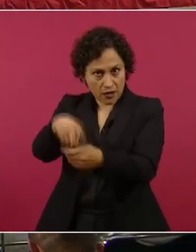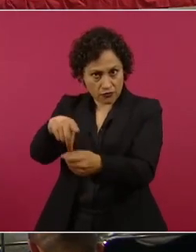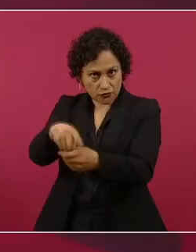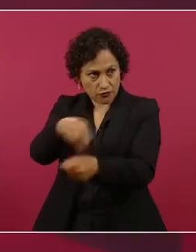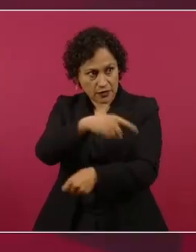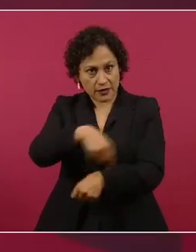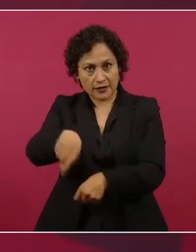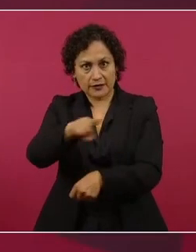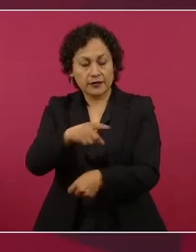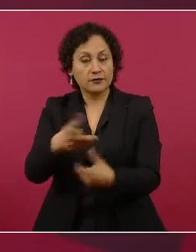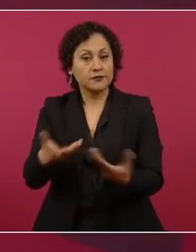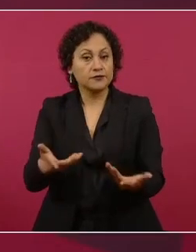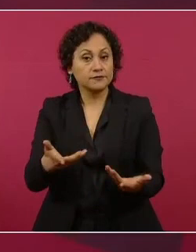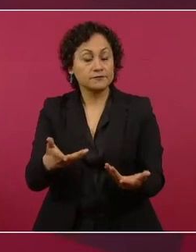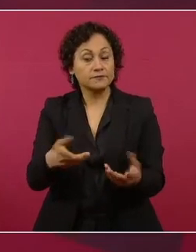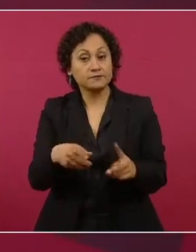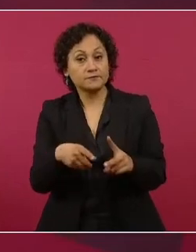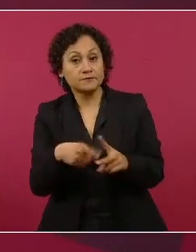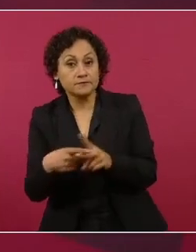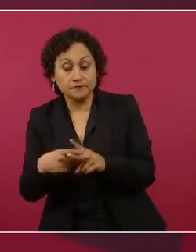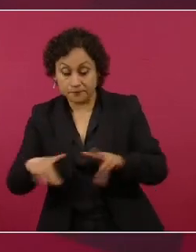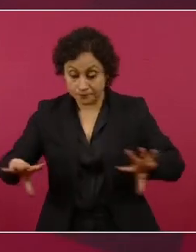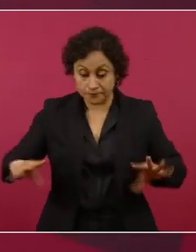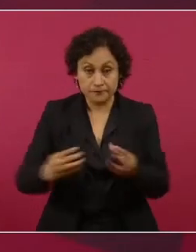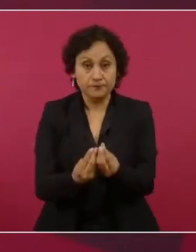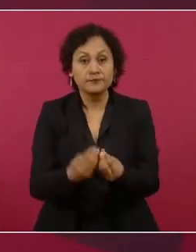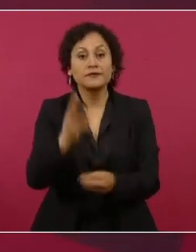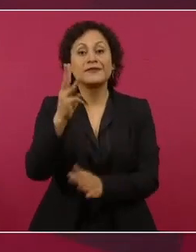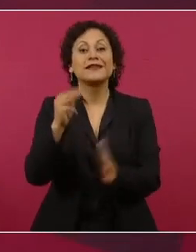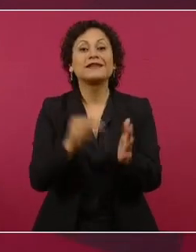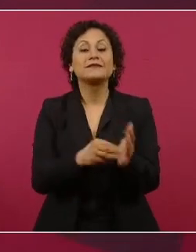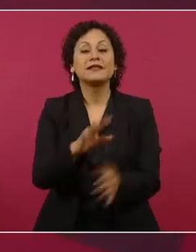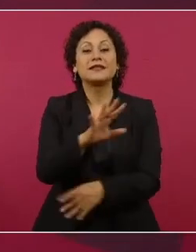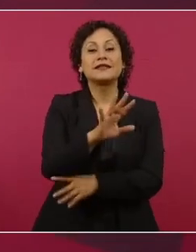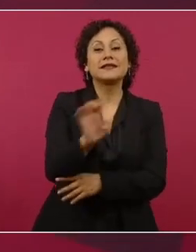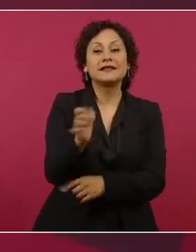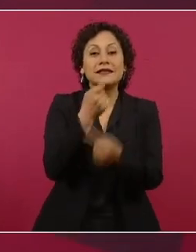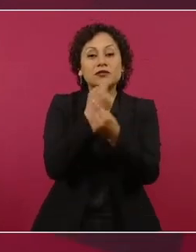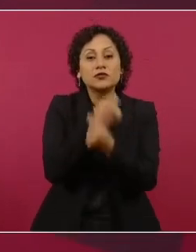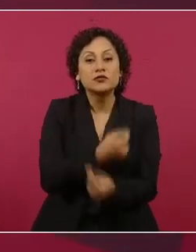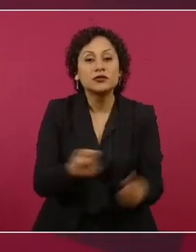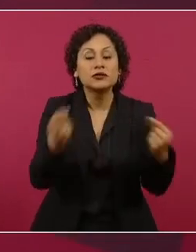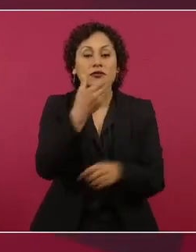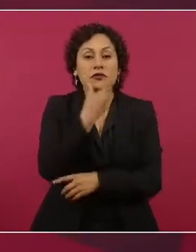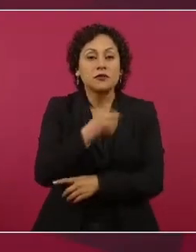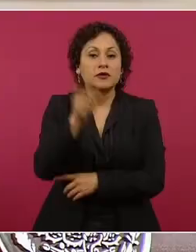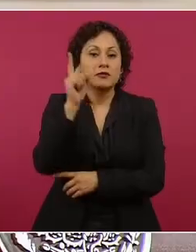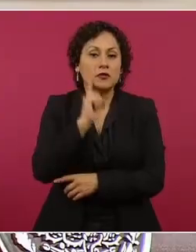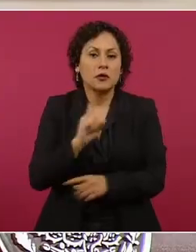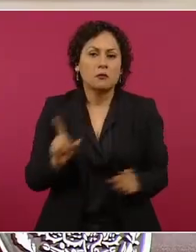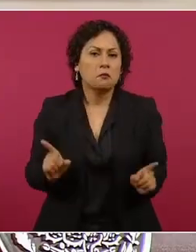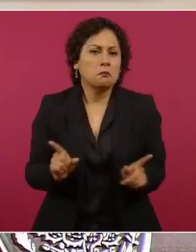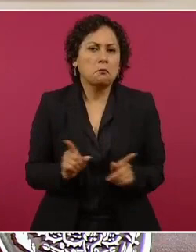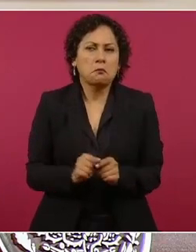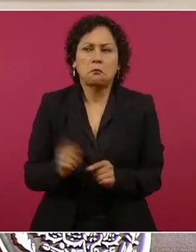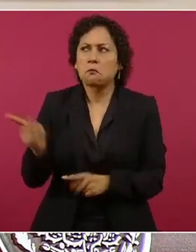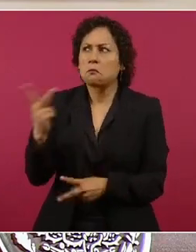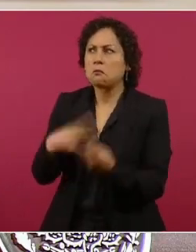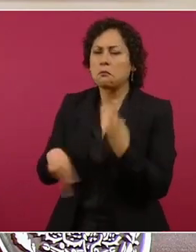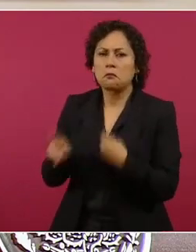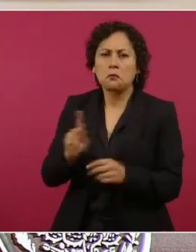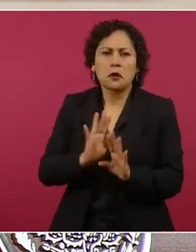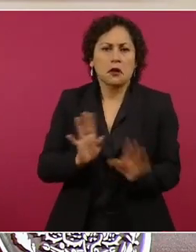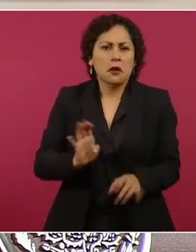Fueron tres mil quinientos niños y niñas y hasta ahí llegaba la idea. De repente viene